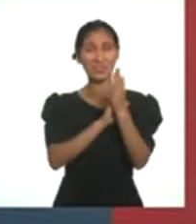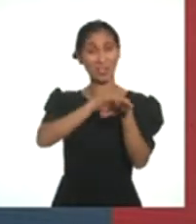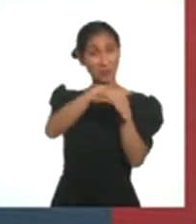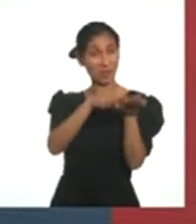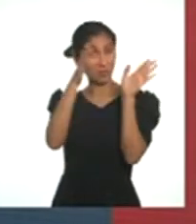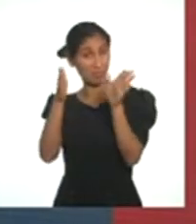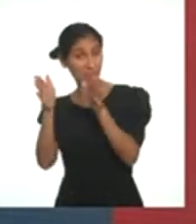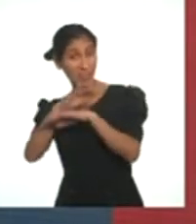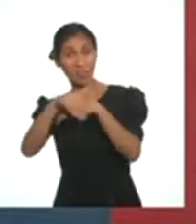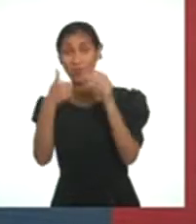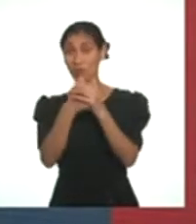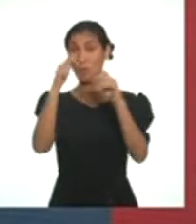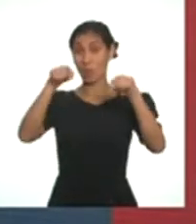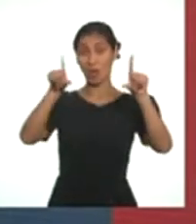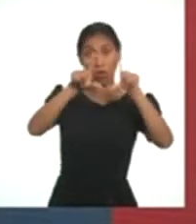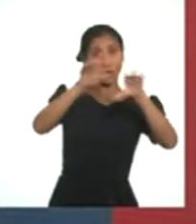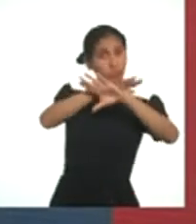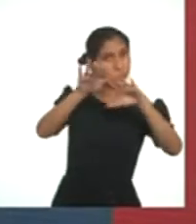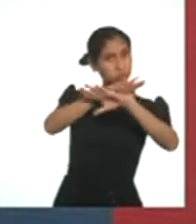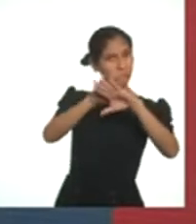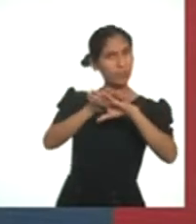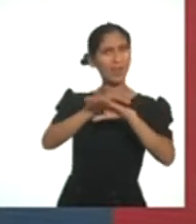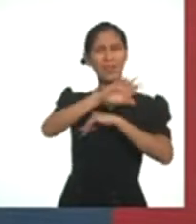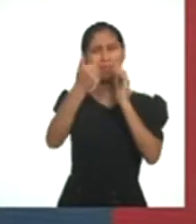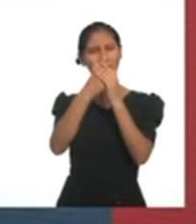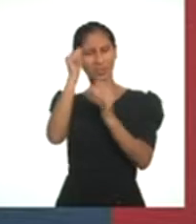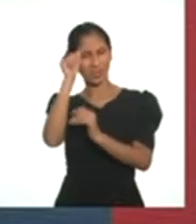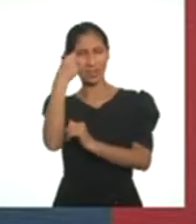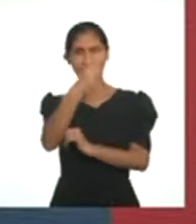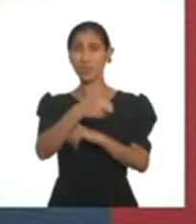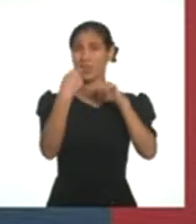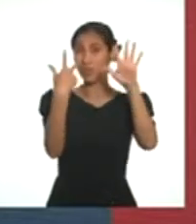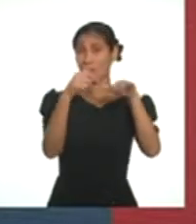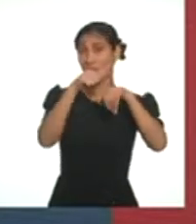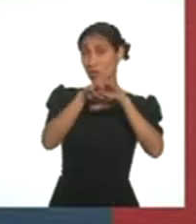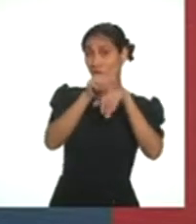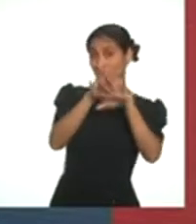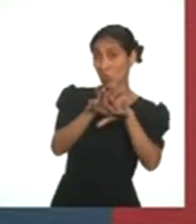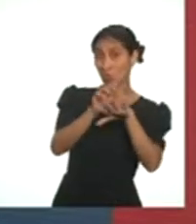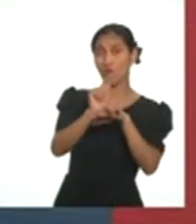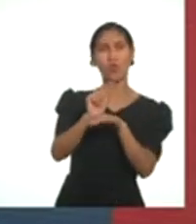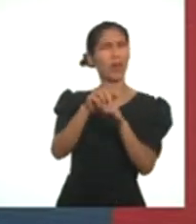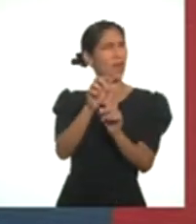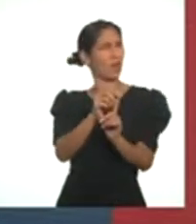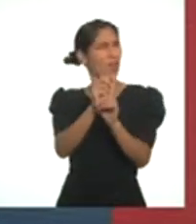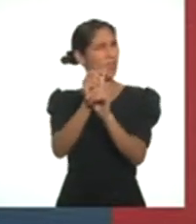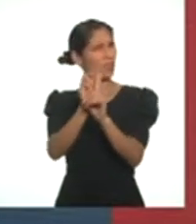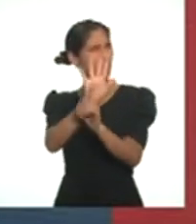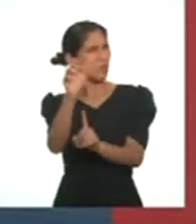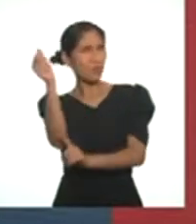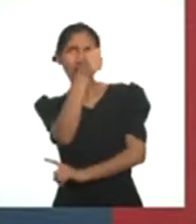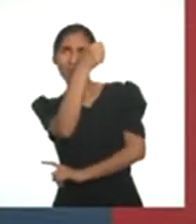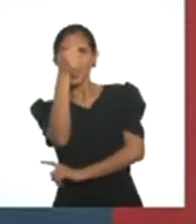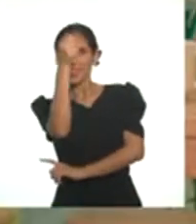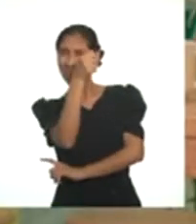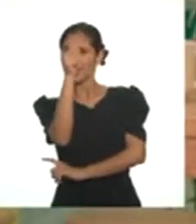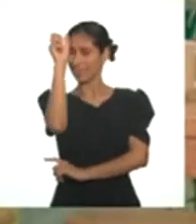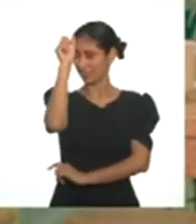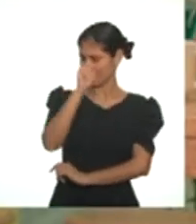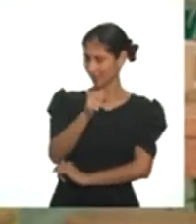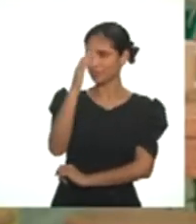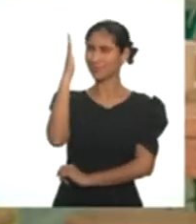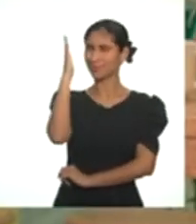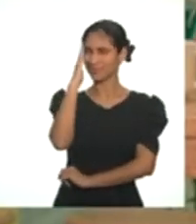Habíamos planeado hacer un cierre de programa para celebrar el 28 de julio y el Bicentenario con algo tan especial como sus banderas. Sí,